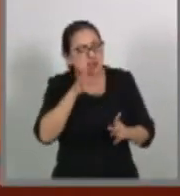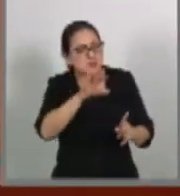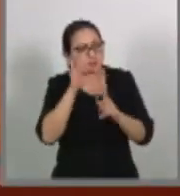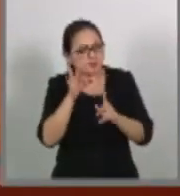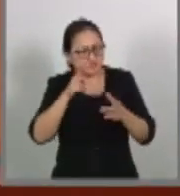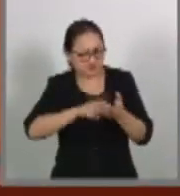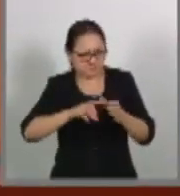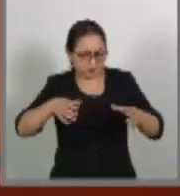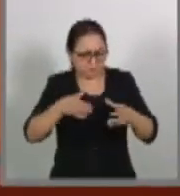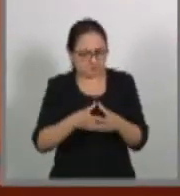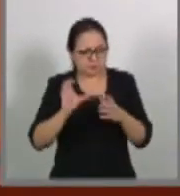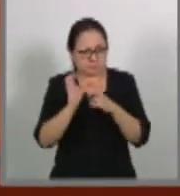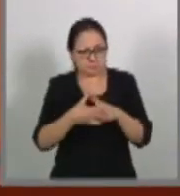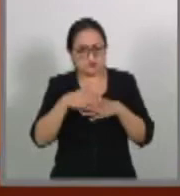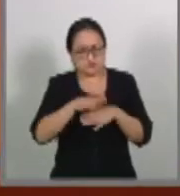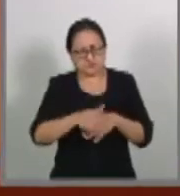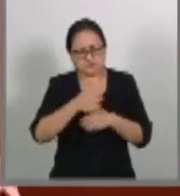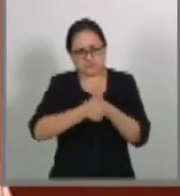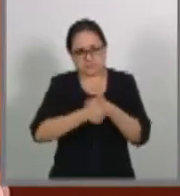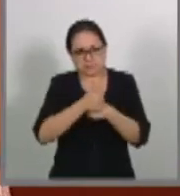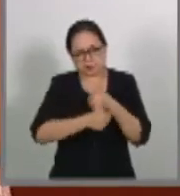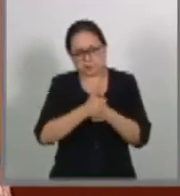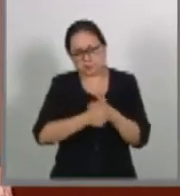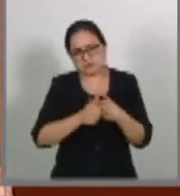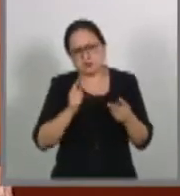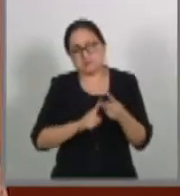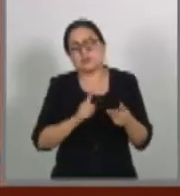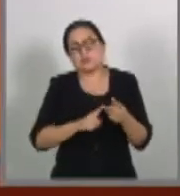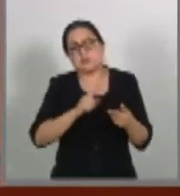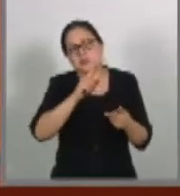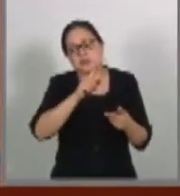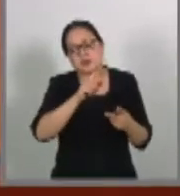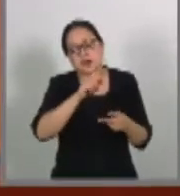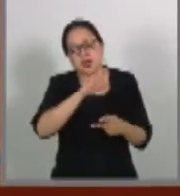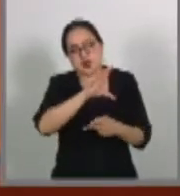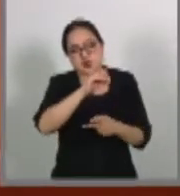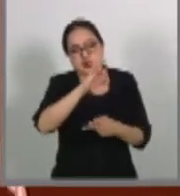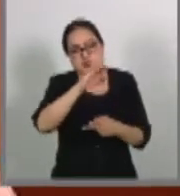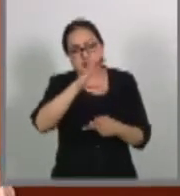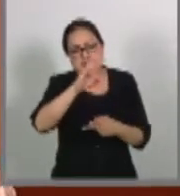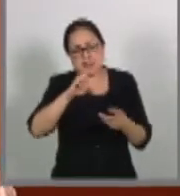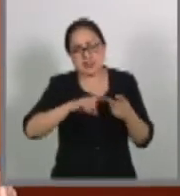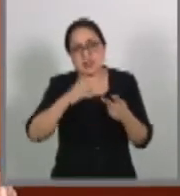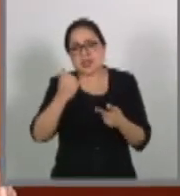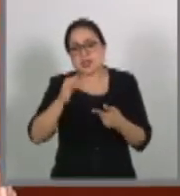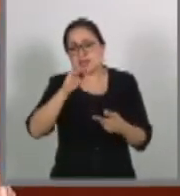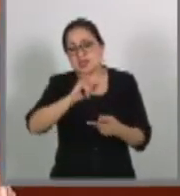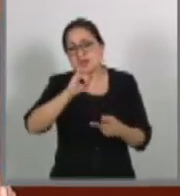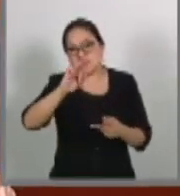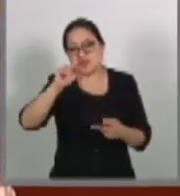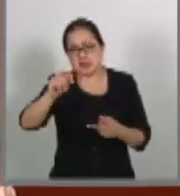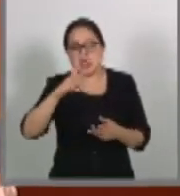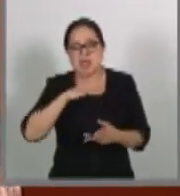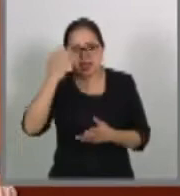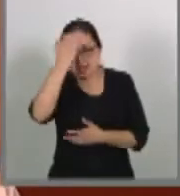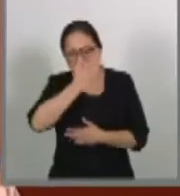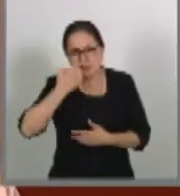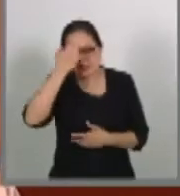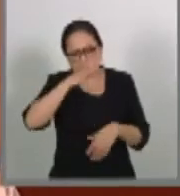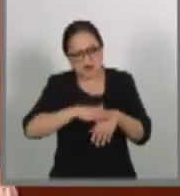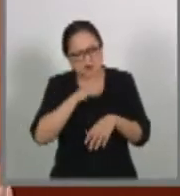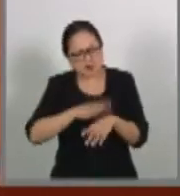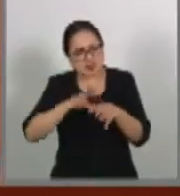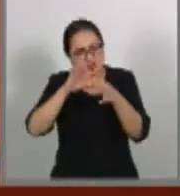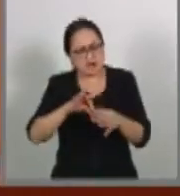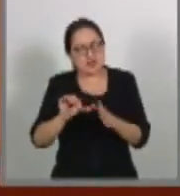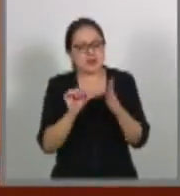órganos de gobierno de la Comisión Federal de Competencia Económica y el Instituto Federal de Telecomunicaciones, realizó el examen de conocimientos a los aspirantes de conformidad con el